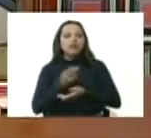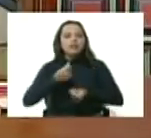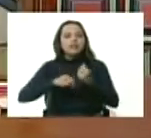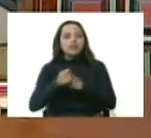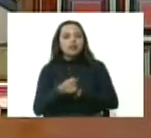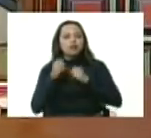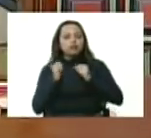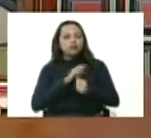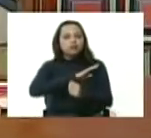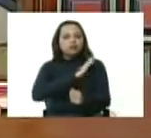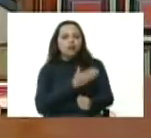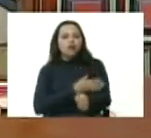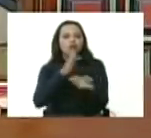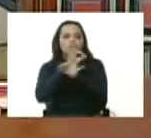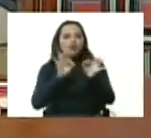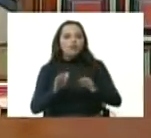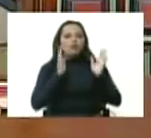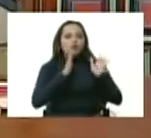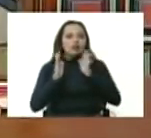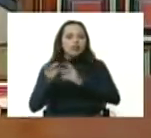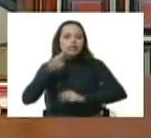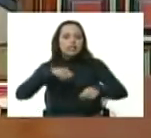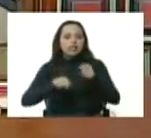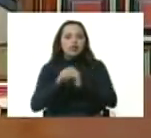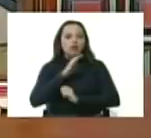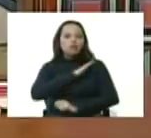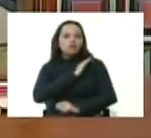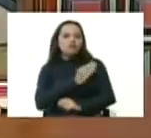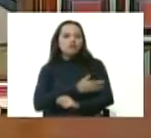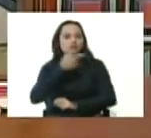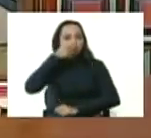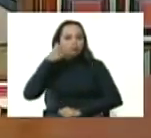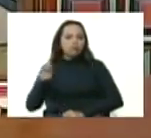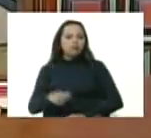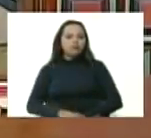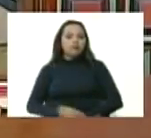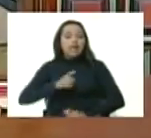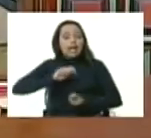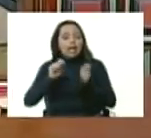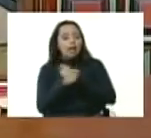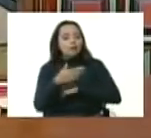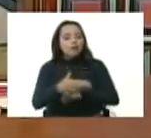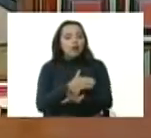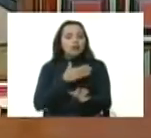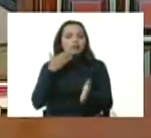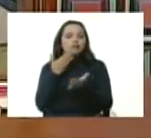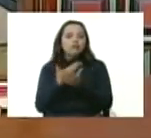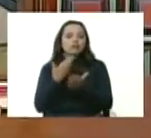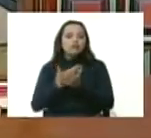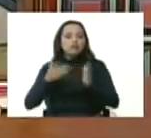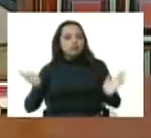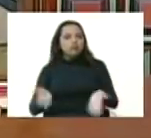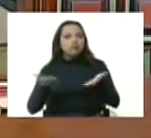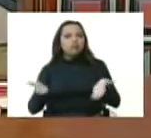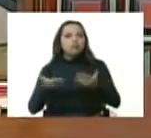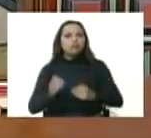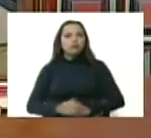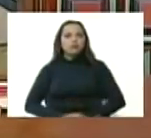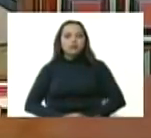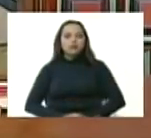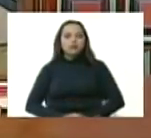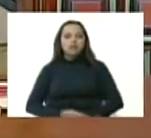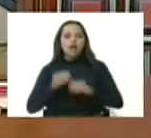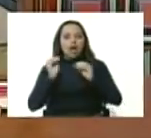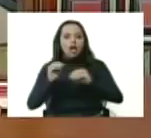distintas formas de organización productiva del poder popular este es el cambio que yo propuse que yo impulse y que